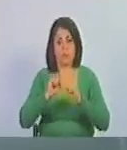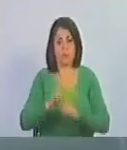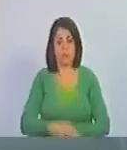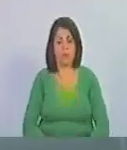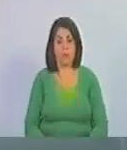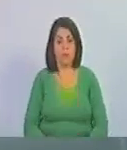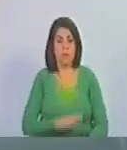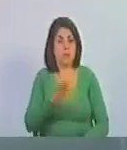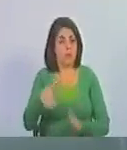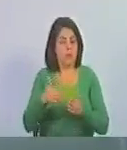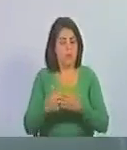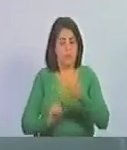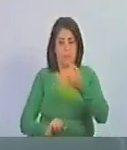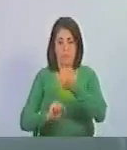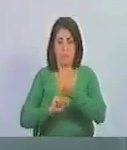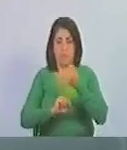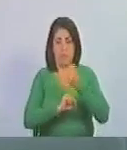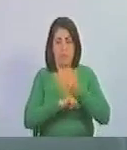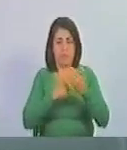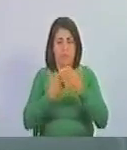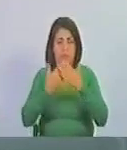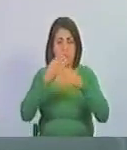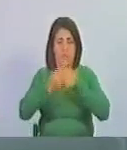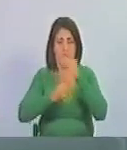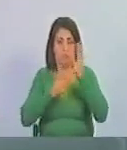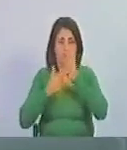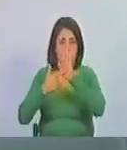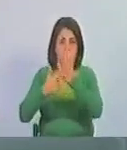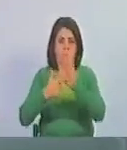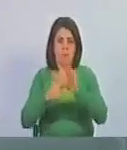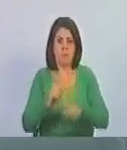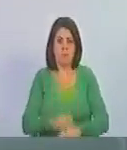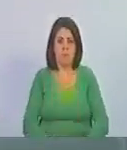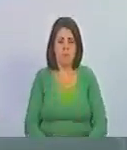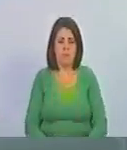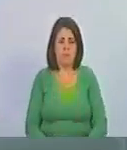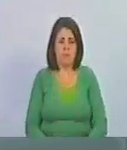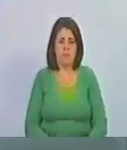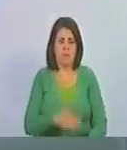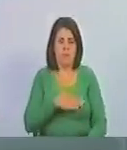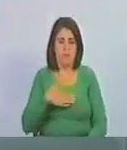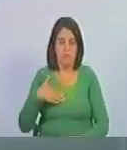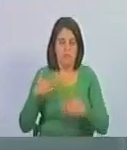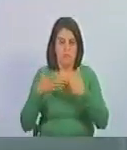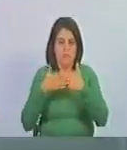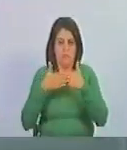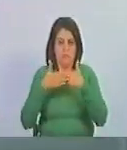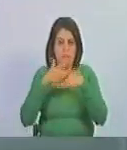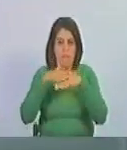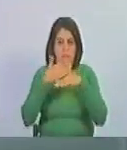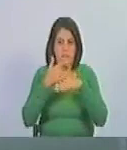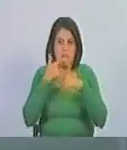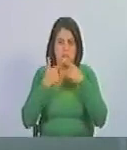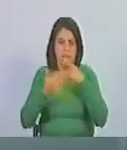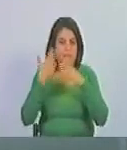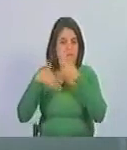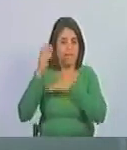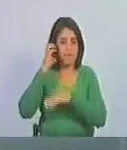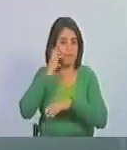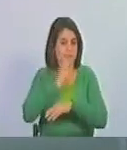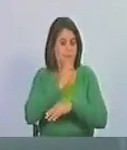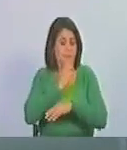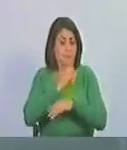sólidas como hasta ahora lo ha manchado. Quiero cerrar con lo que fue para Fidel